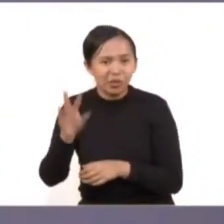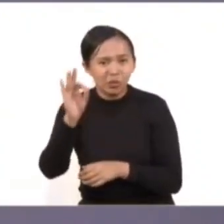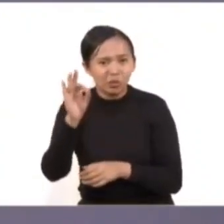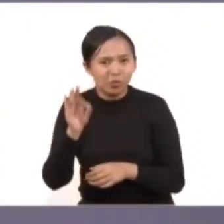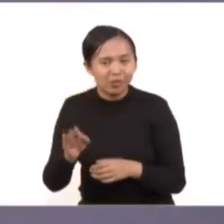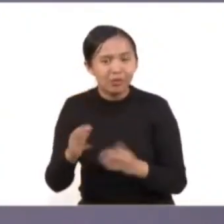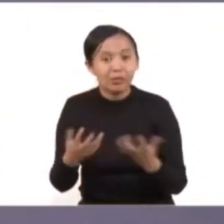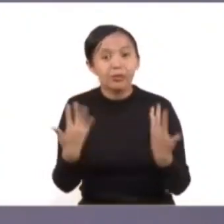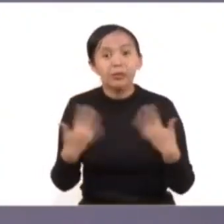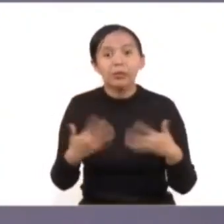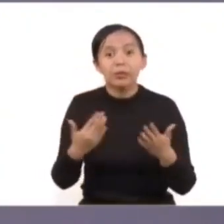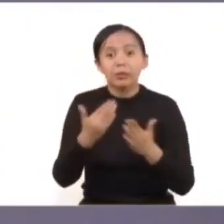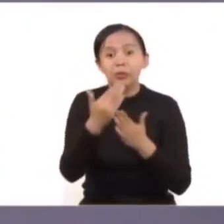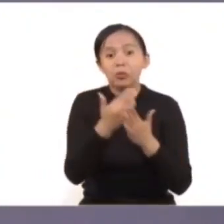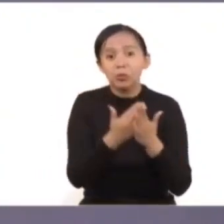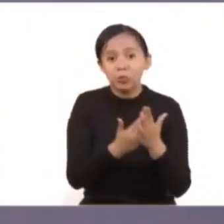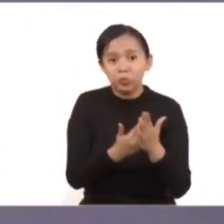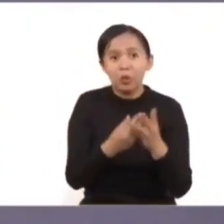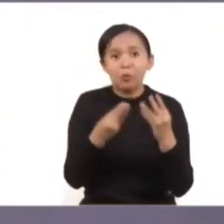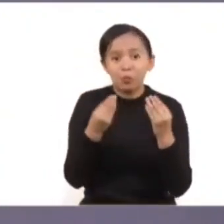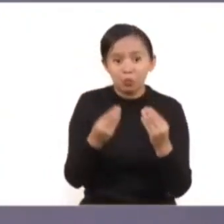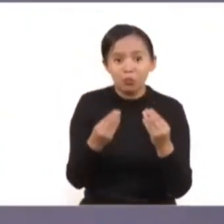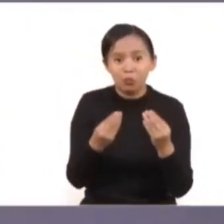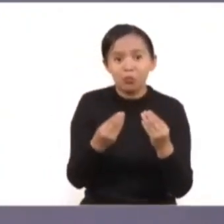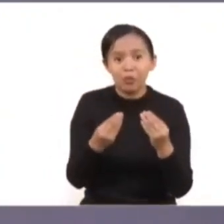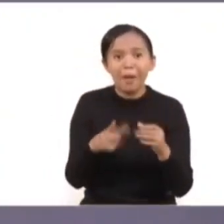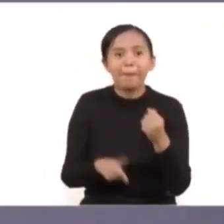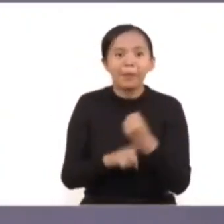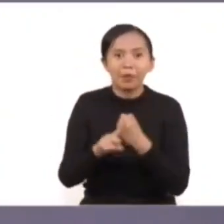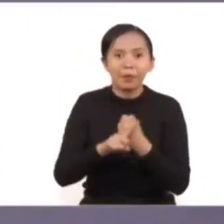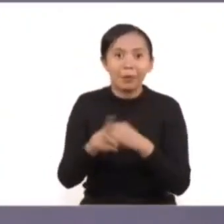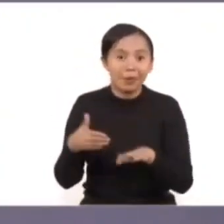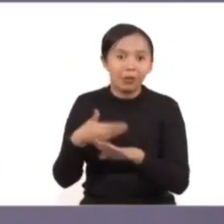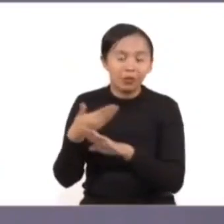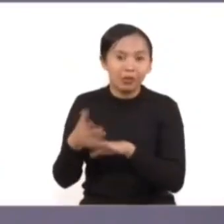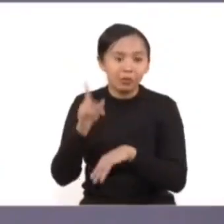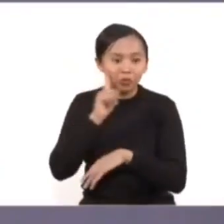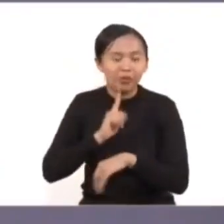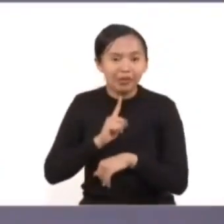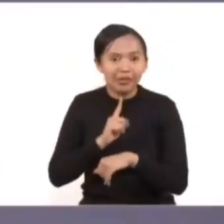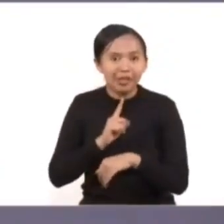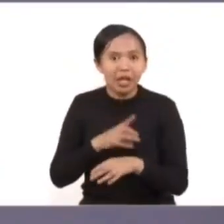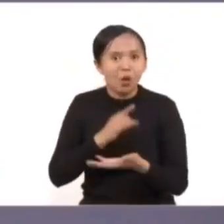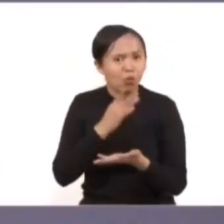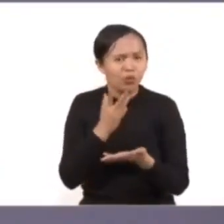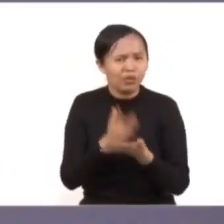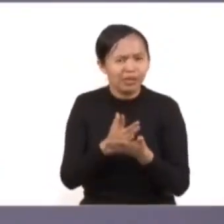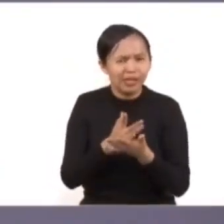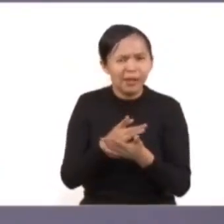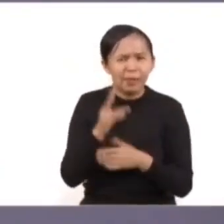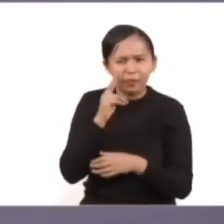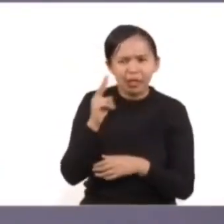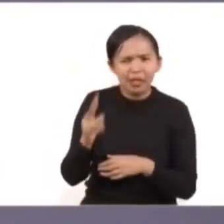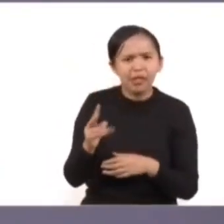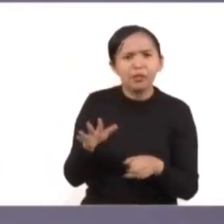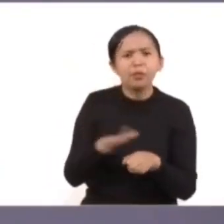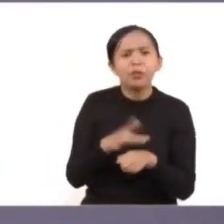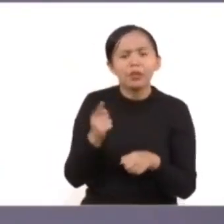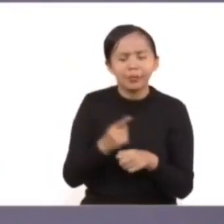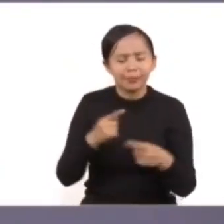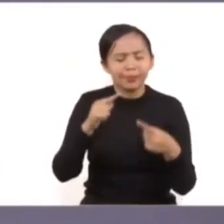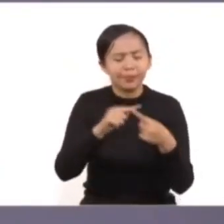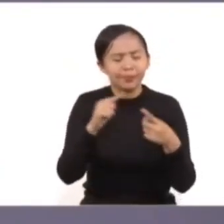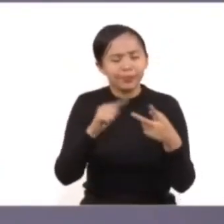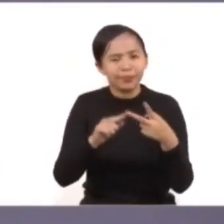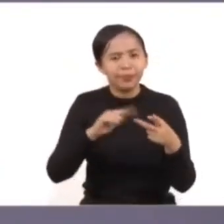redujo prácticamente en un tercio en las mujeres. Y esto no solamente es destacable por sí, y menciono